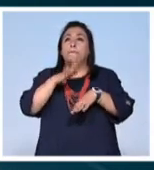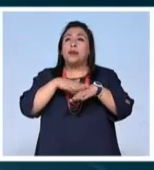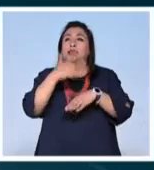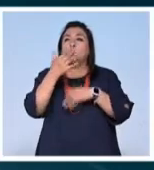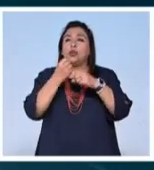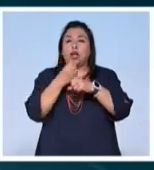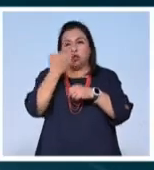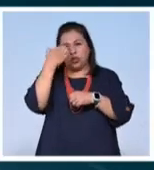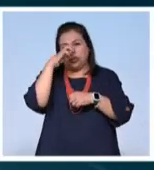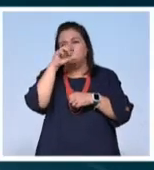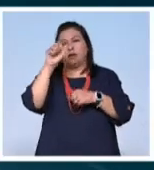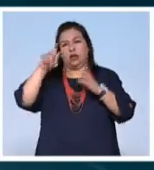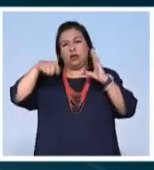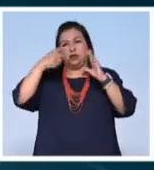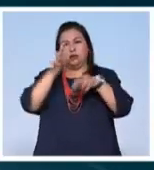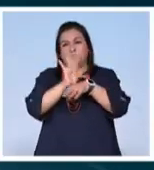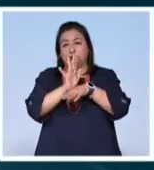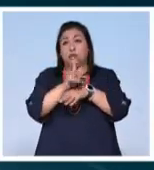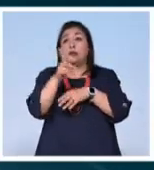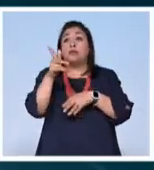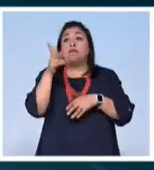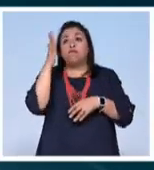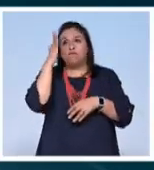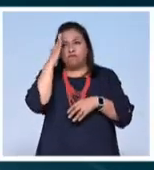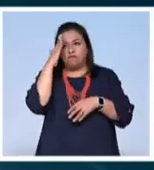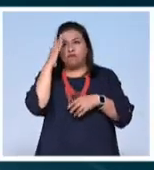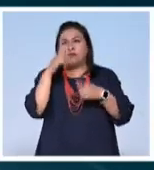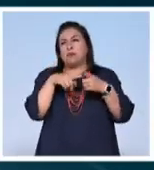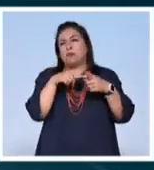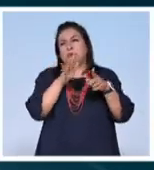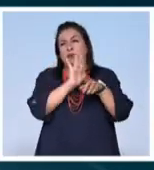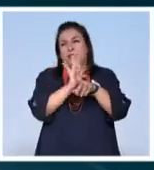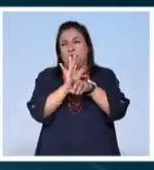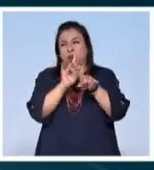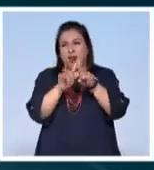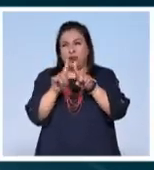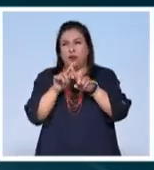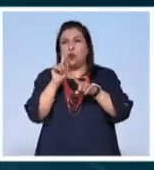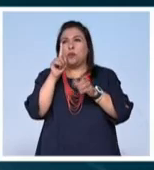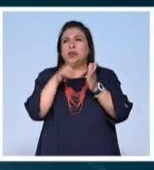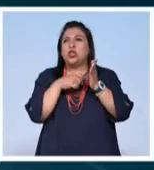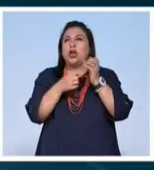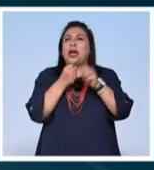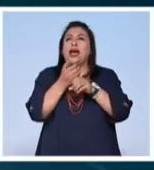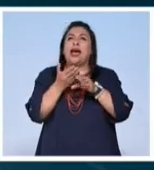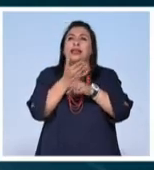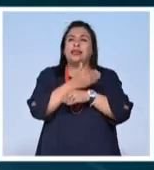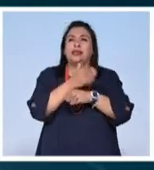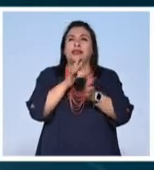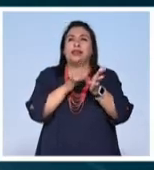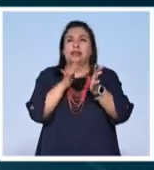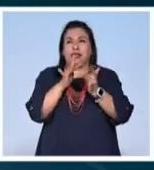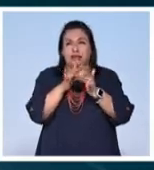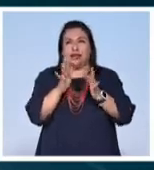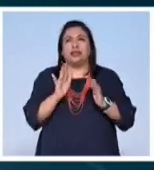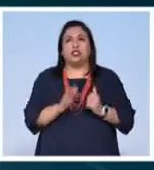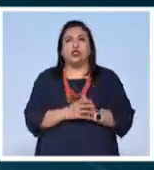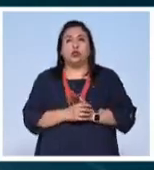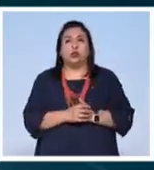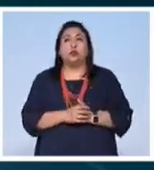años de trayectoria en la industria protagonista de A Swinging Summer y el remake de Un Millón de Años Antes de Cristo de Don Chaffey